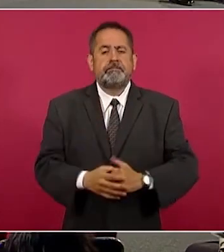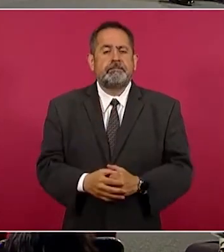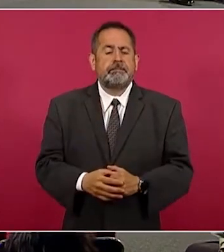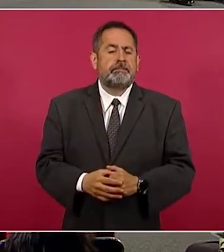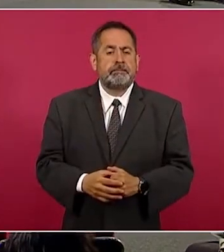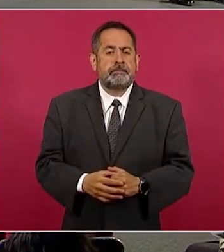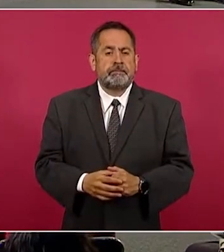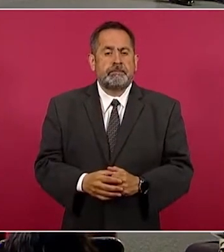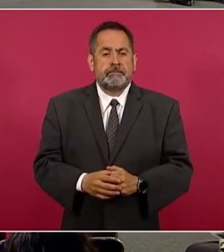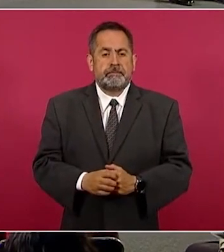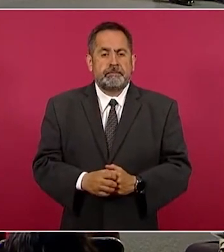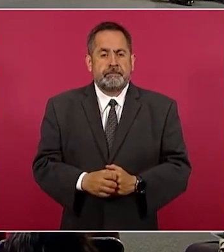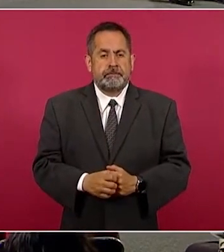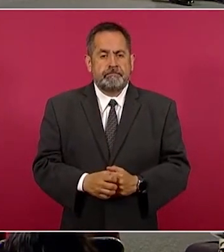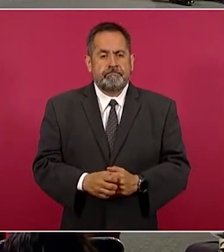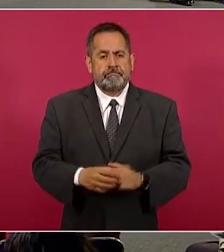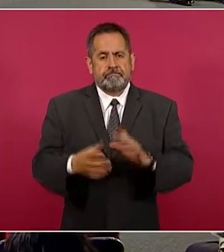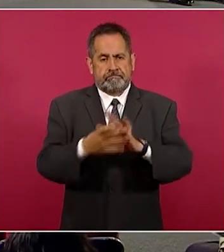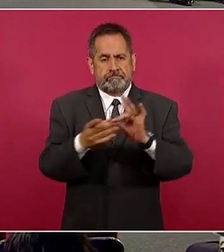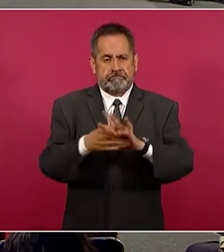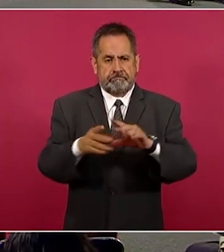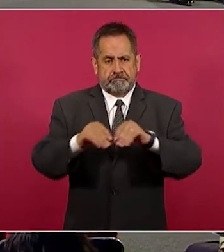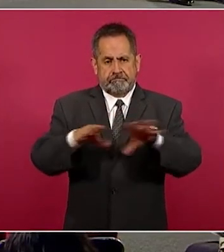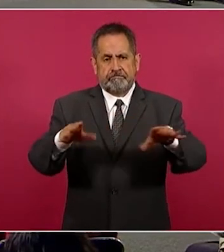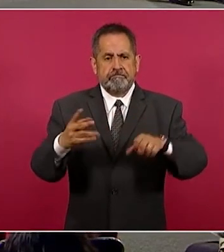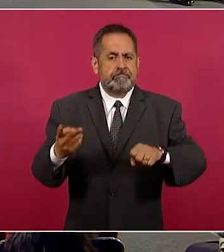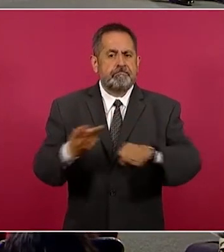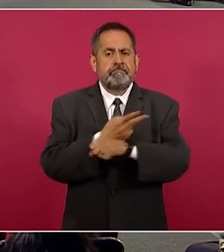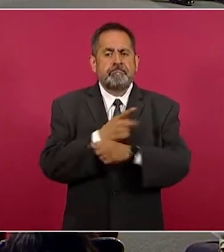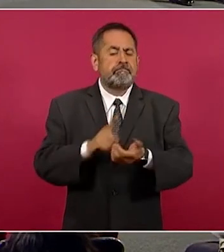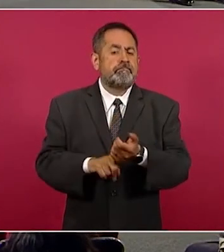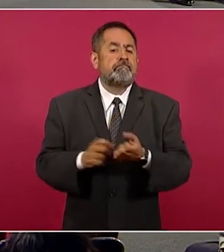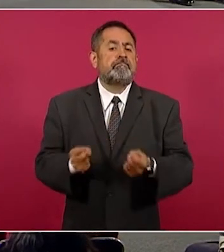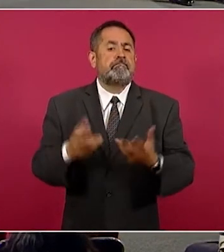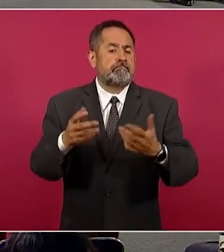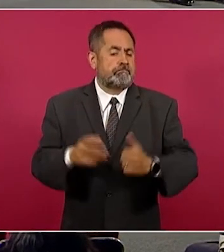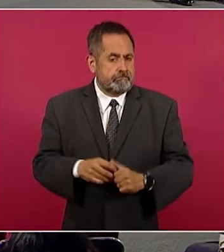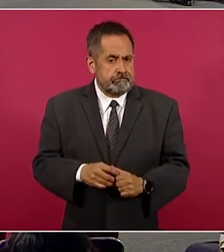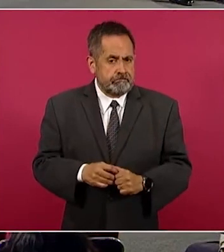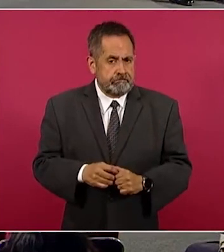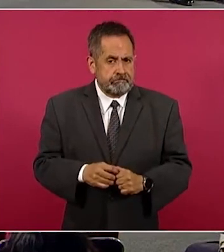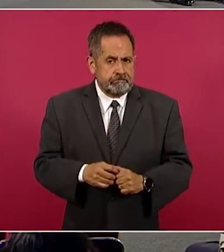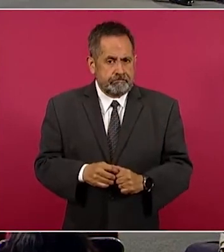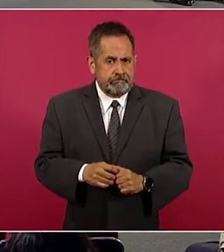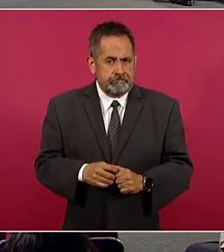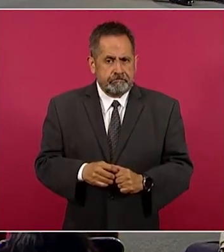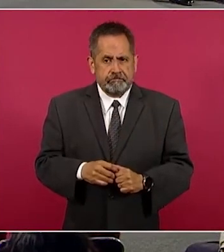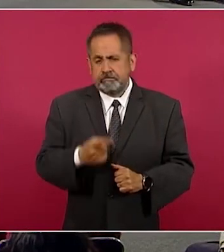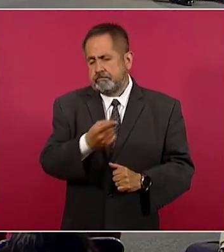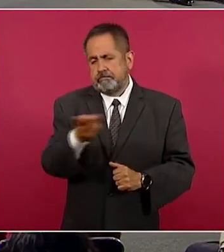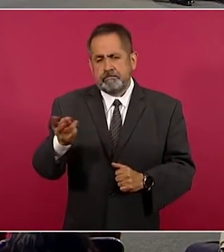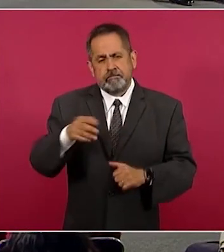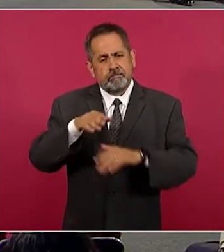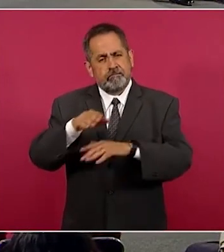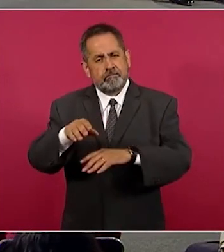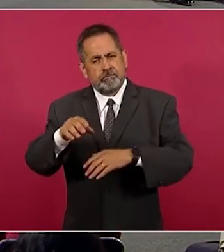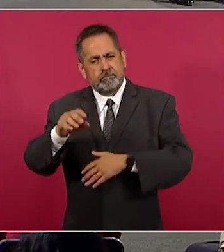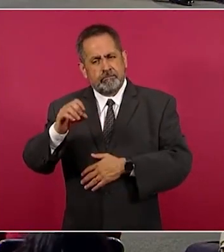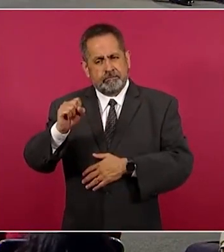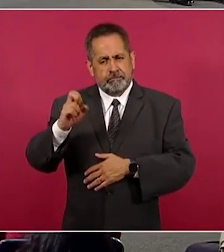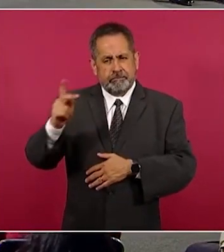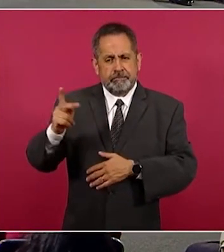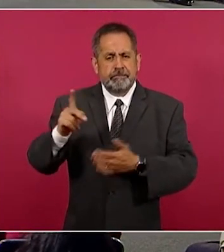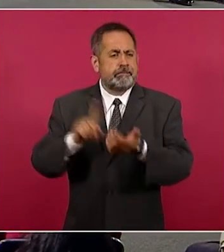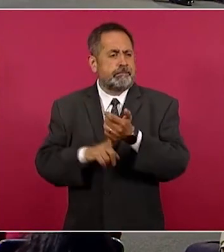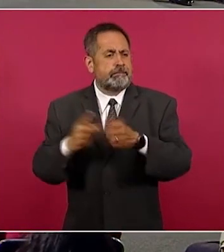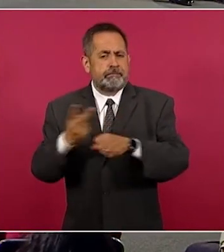Amigos de Ricardo TV, ¿qué tal? ¿Cómo están? Bienvenidos a una sección más de noticias. Te saluda un servidor, Ricardo Ríos Contreras, con todo el gusto del